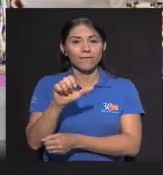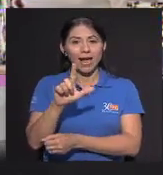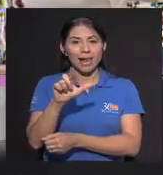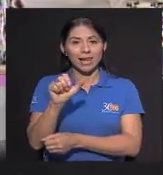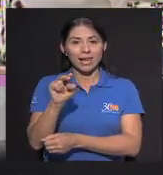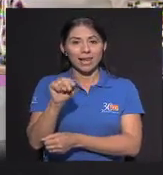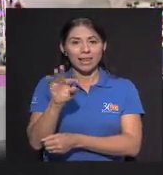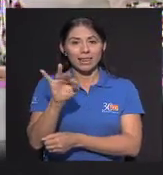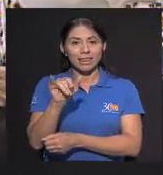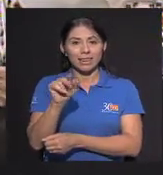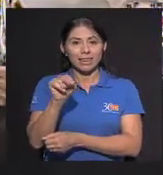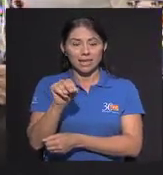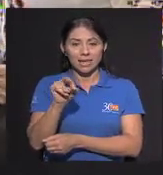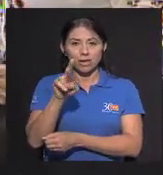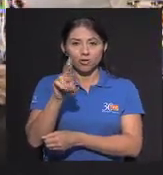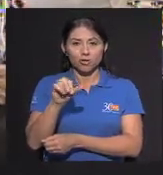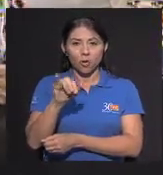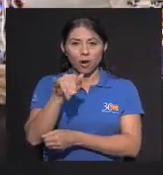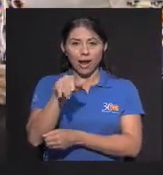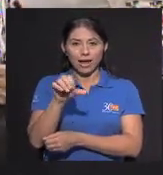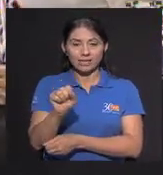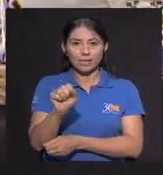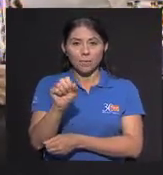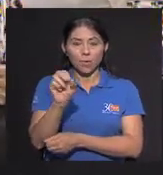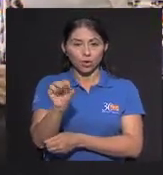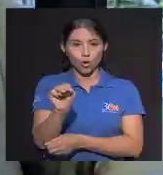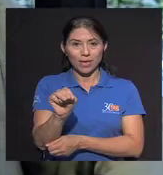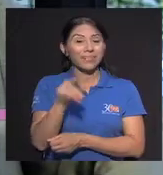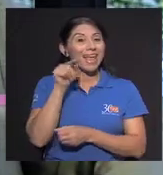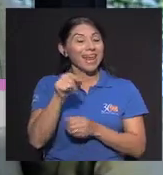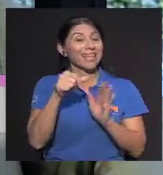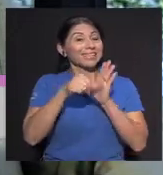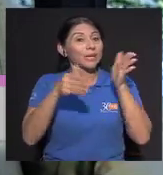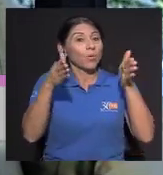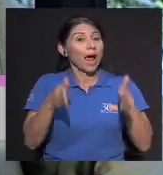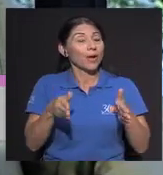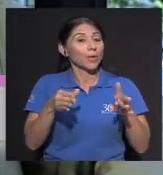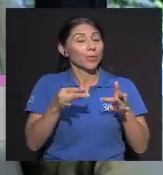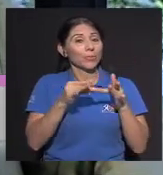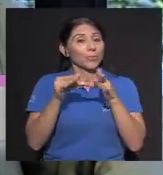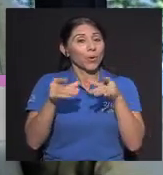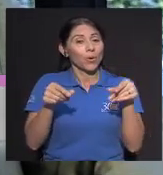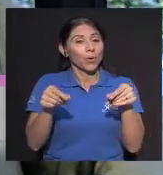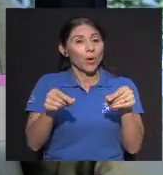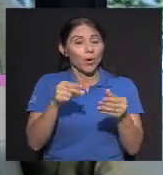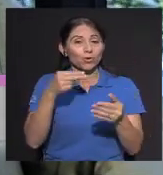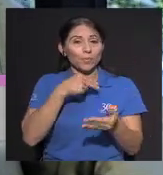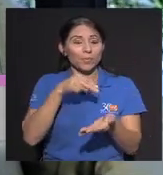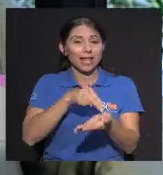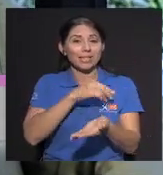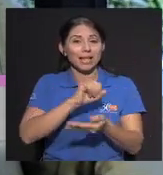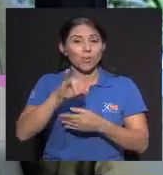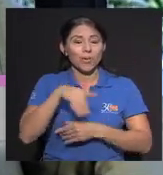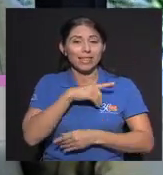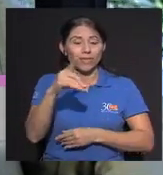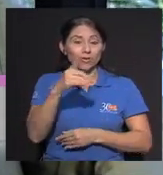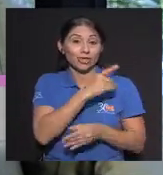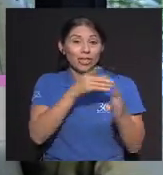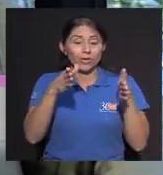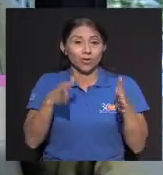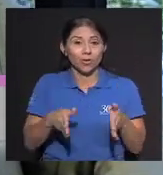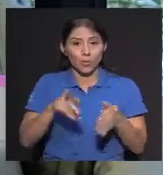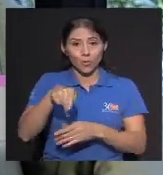Valentín Rojas Montoya Él es cirujano oncólogo del Hospital San Juan de Dios Y director del posgrado de